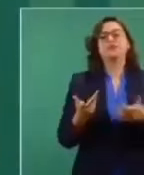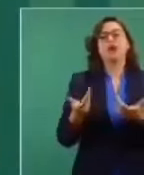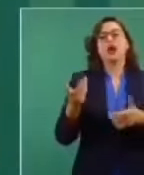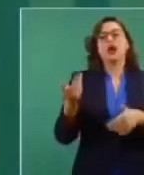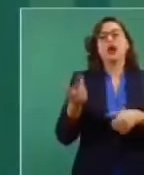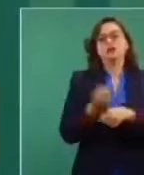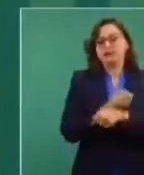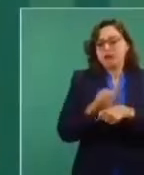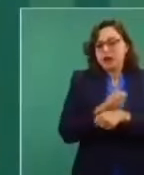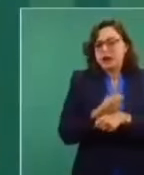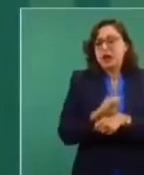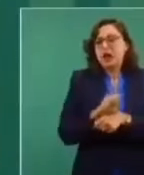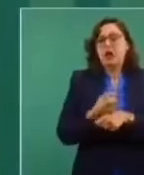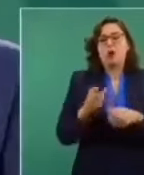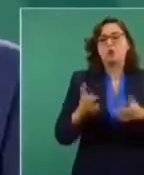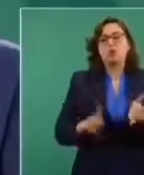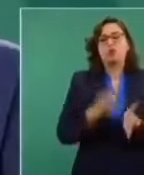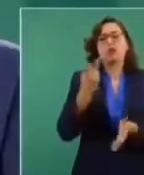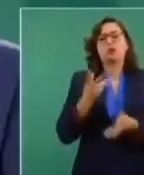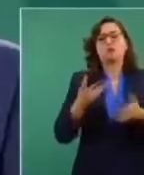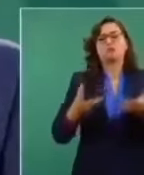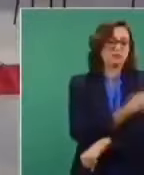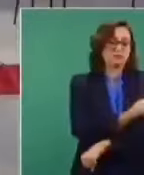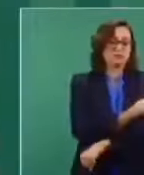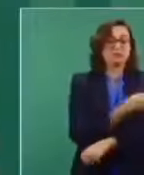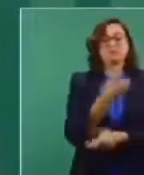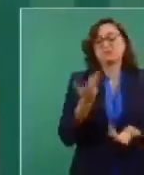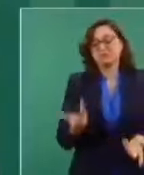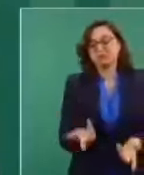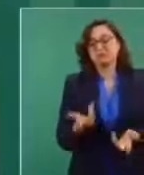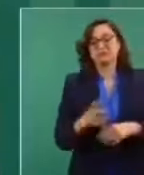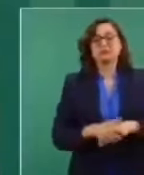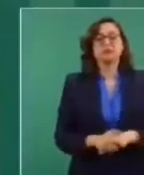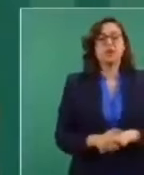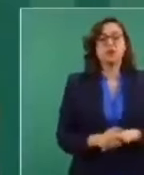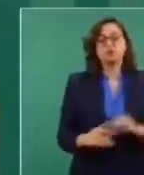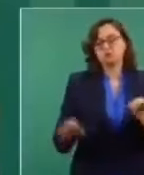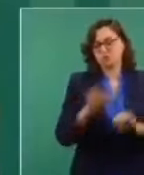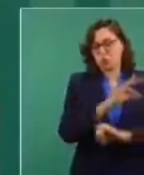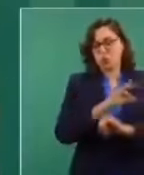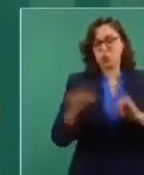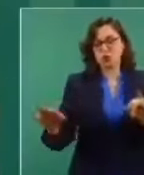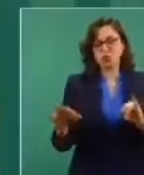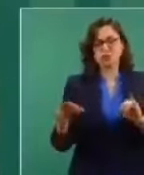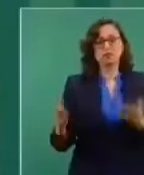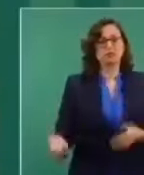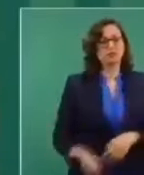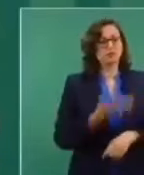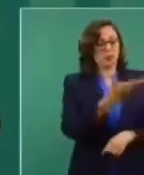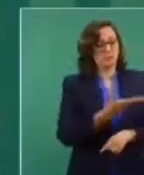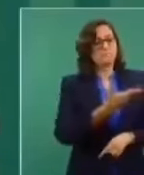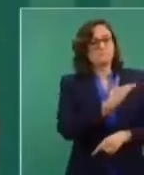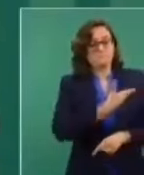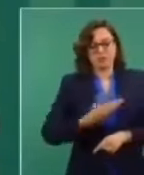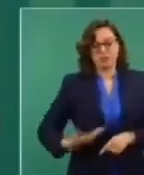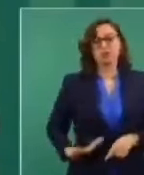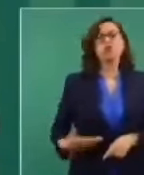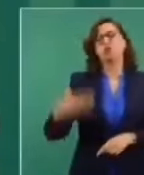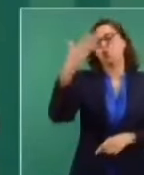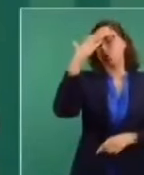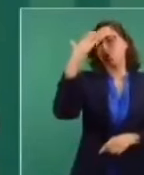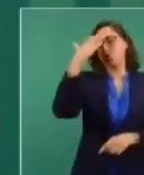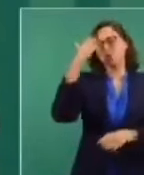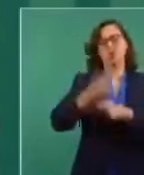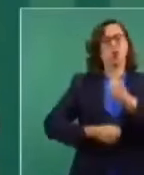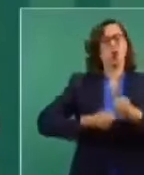indefensos, como si no hubieran tenido la enfermedad. Señor presidente, no es halago, lo conozco desde hace tiempo y